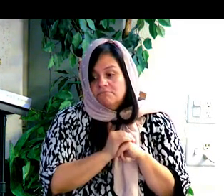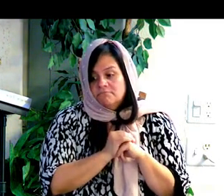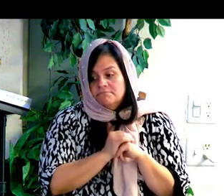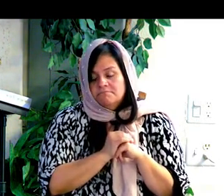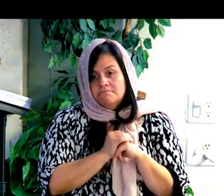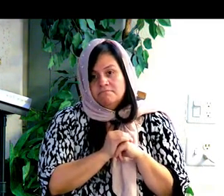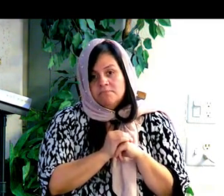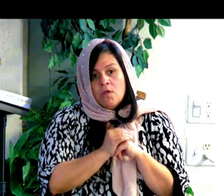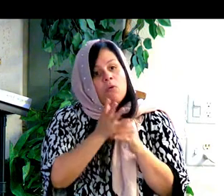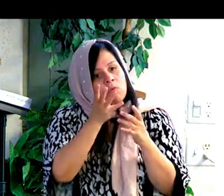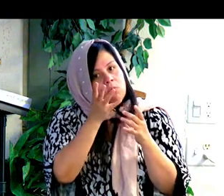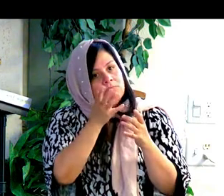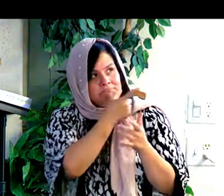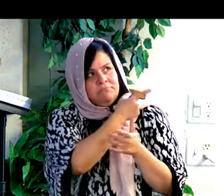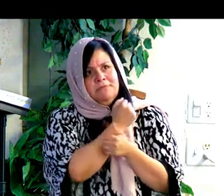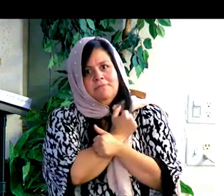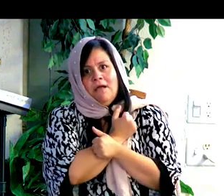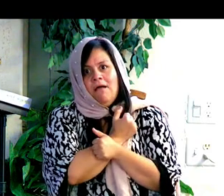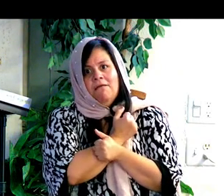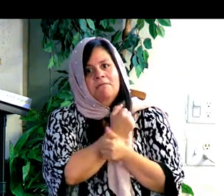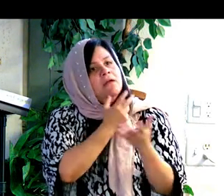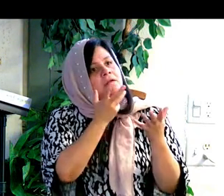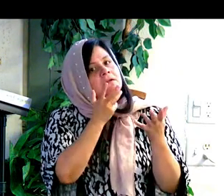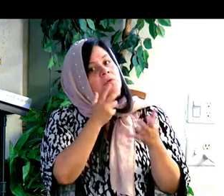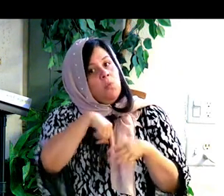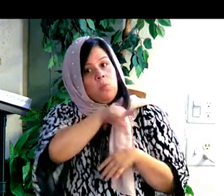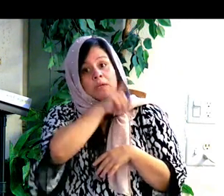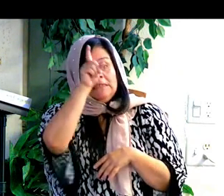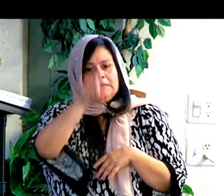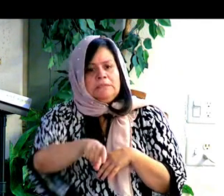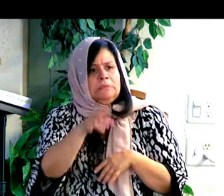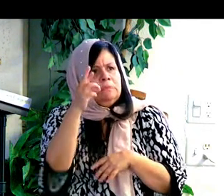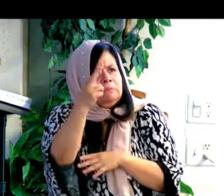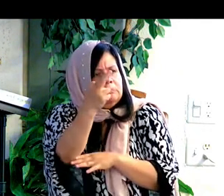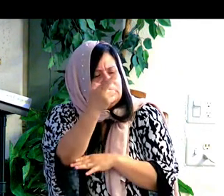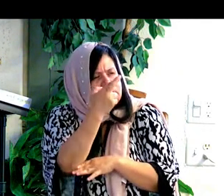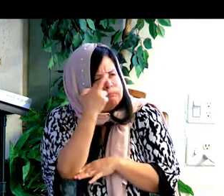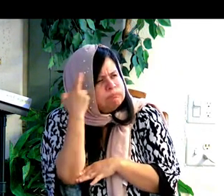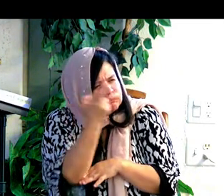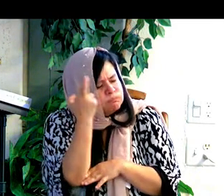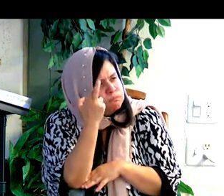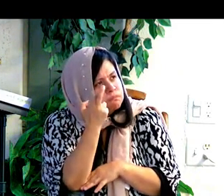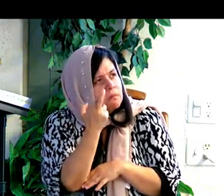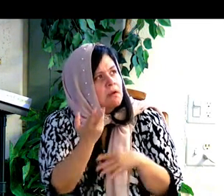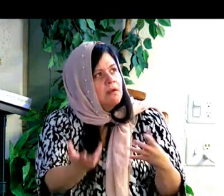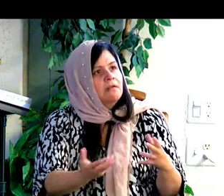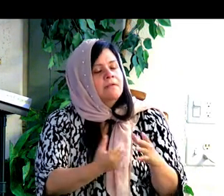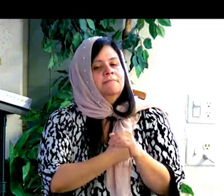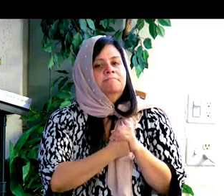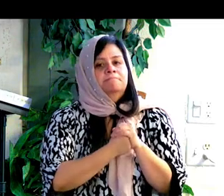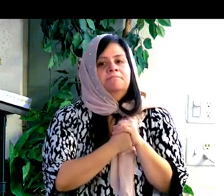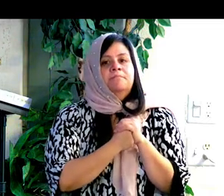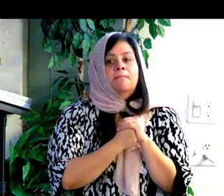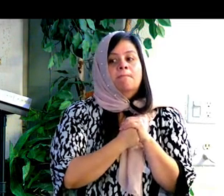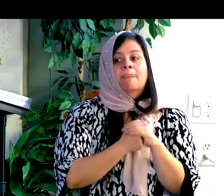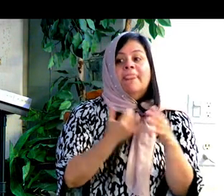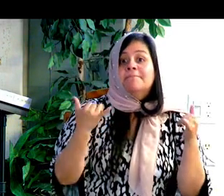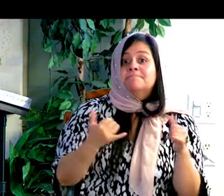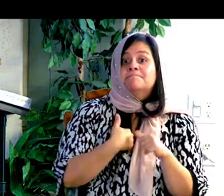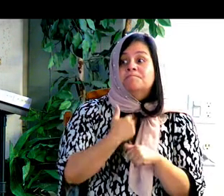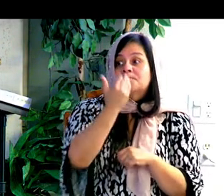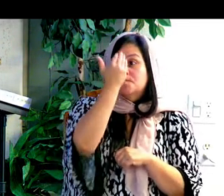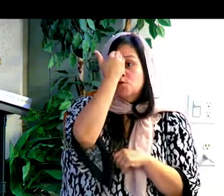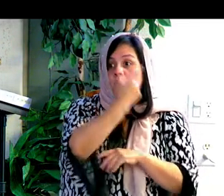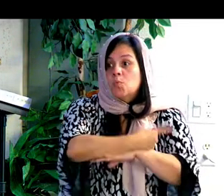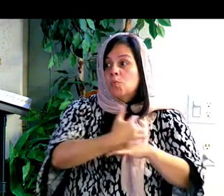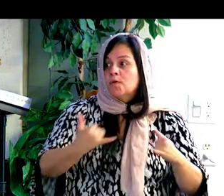Tan importante el amor porque es algo que está conectado a nuestras vidas. And so, I know today they say